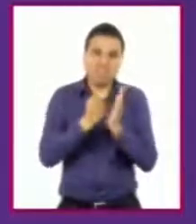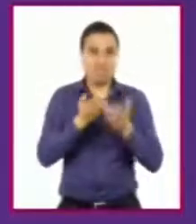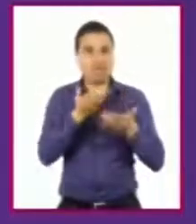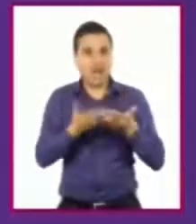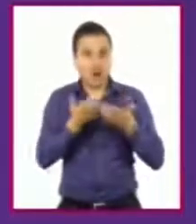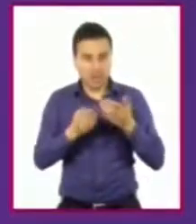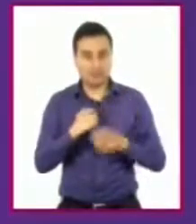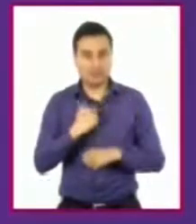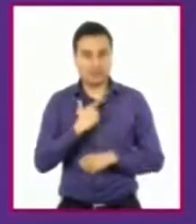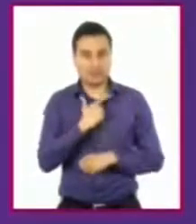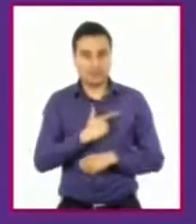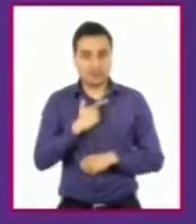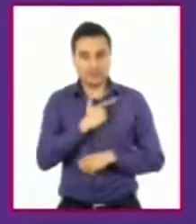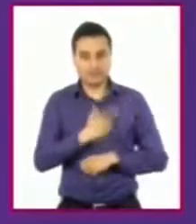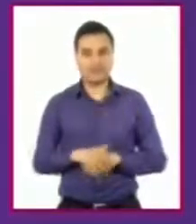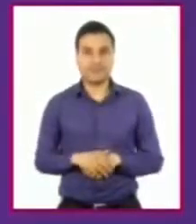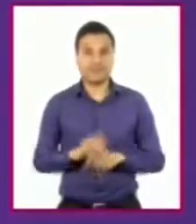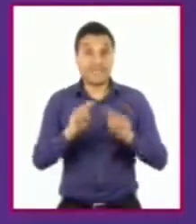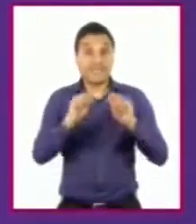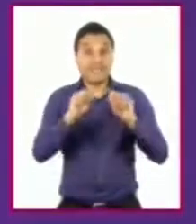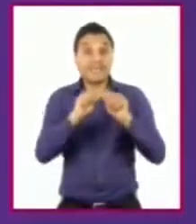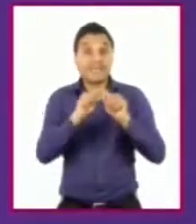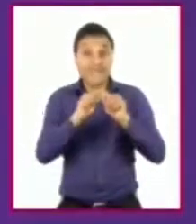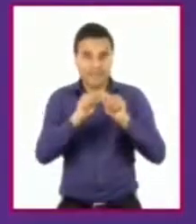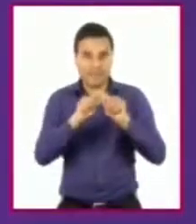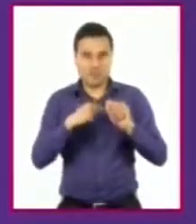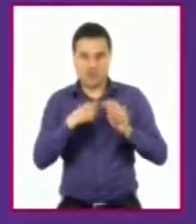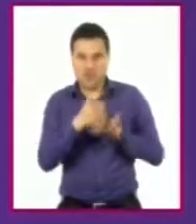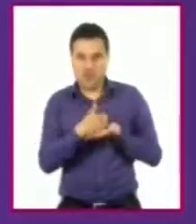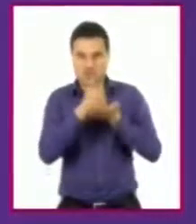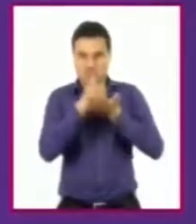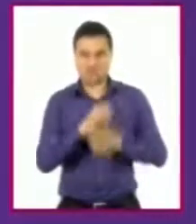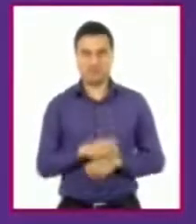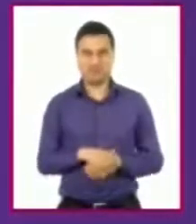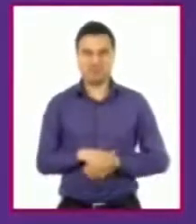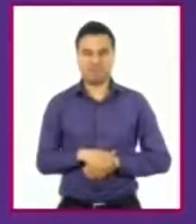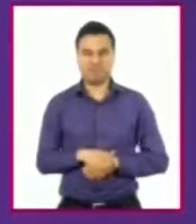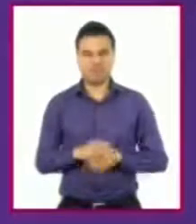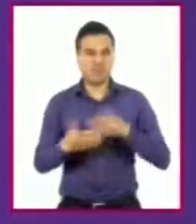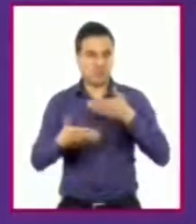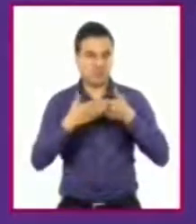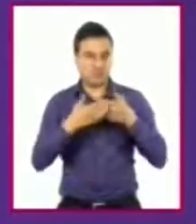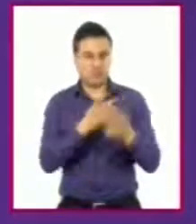Voy a pasar con mi tía Rosa para decirle que la ayudo en la tienda, ahora que salga de locaciones.